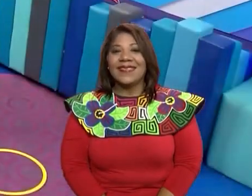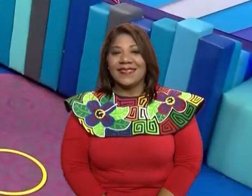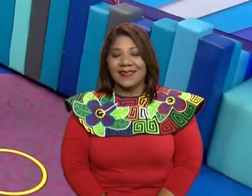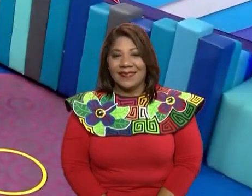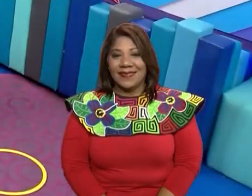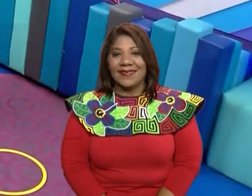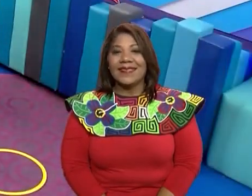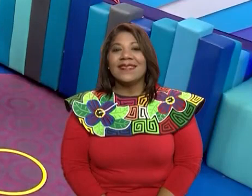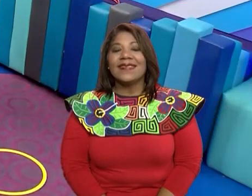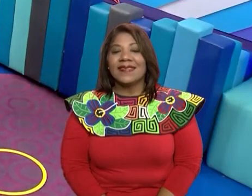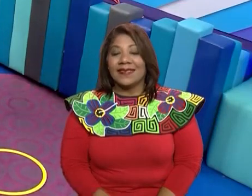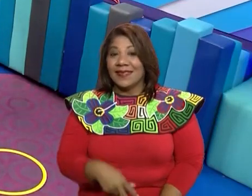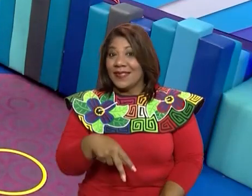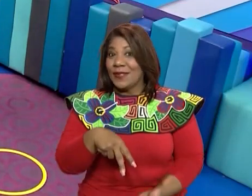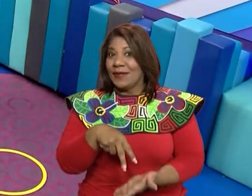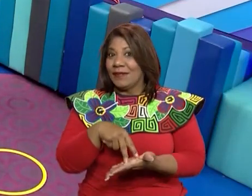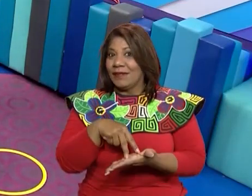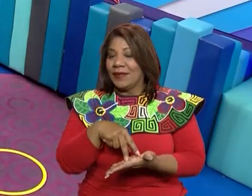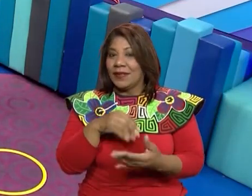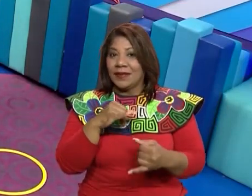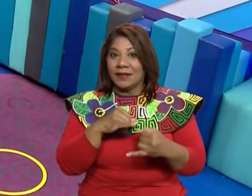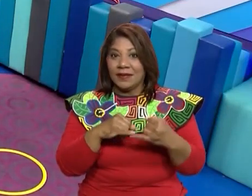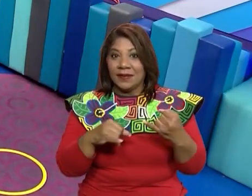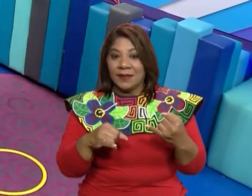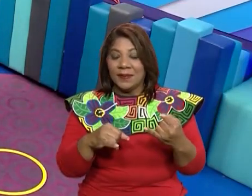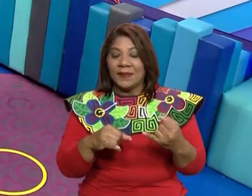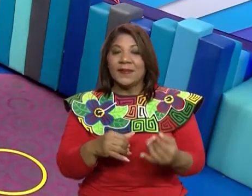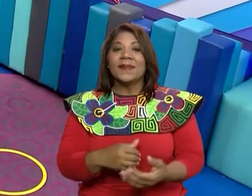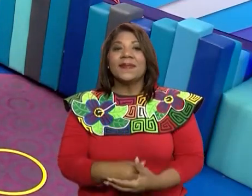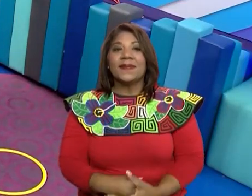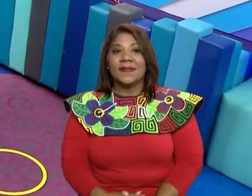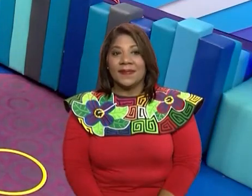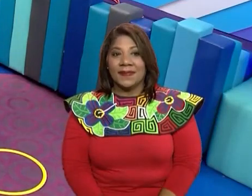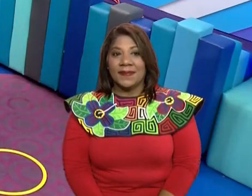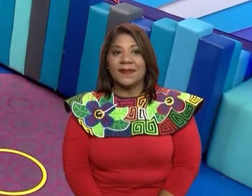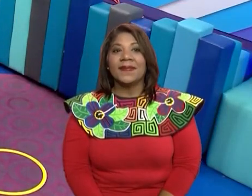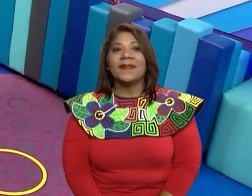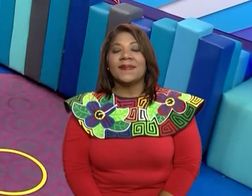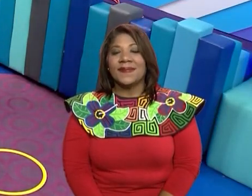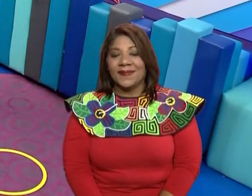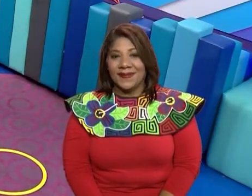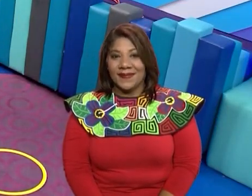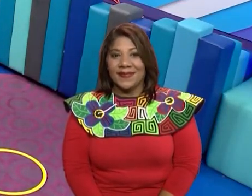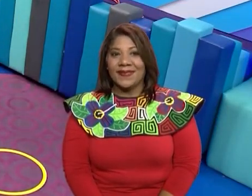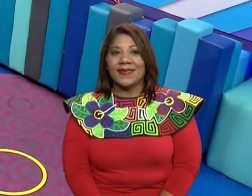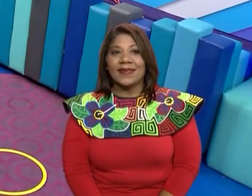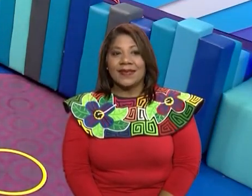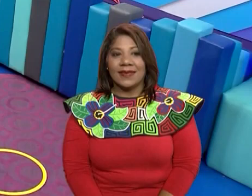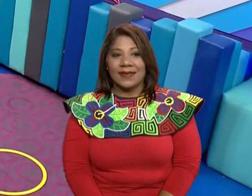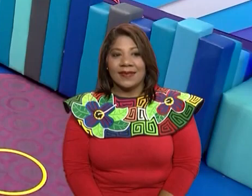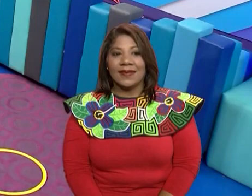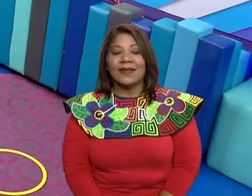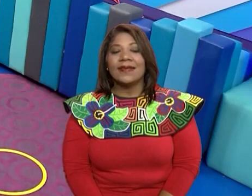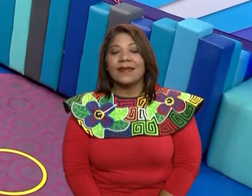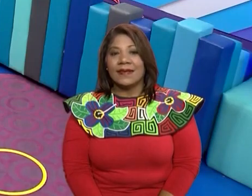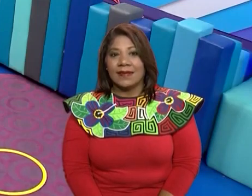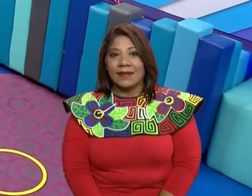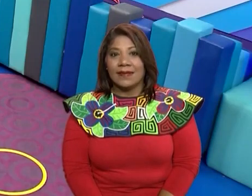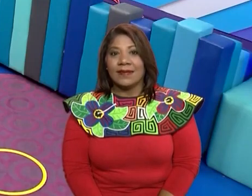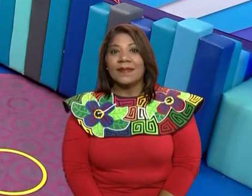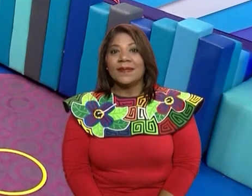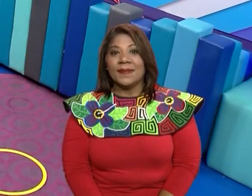Nos levantamos y en esta posición vamos a tratar de iniciar una rapidita